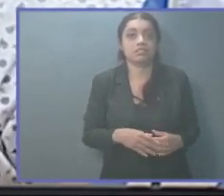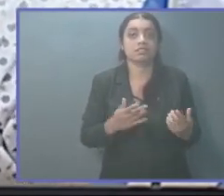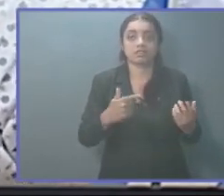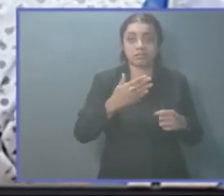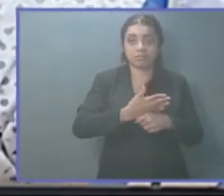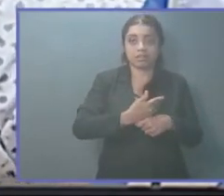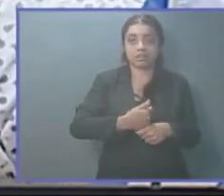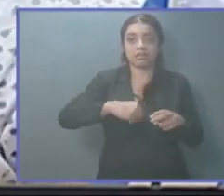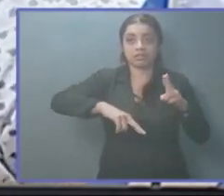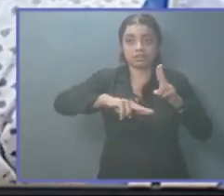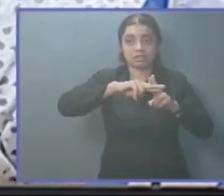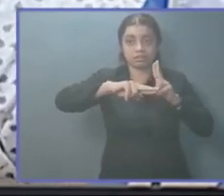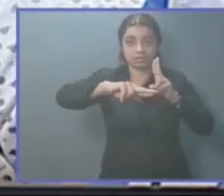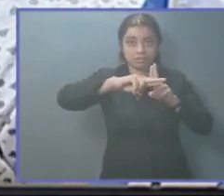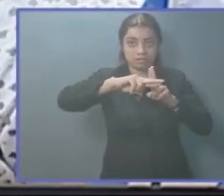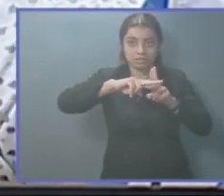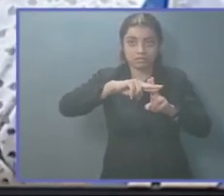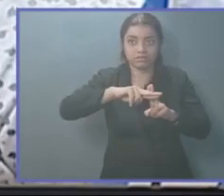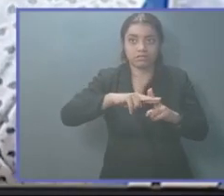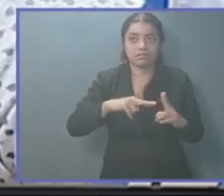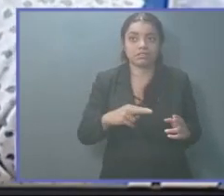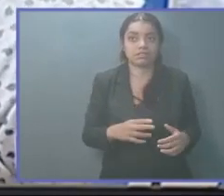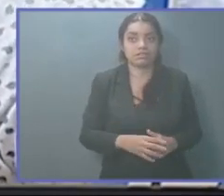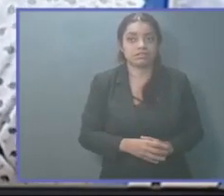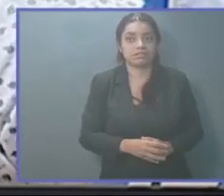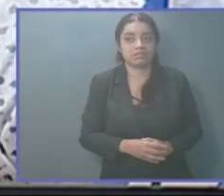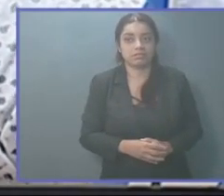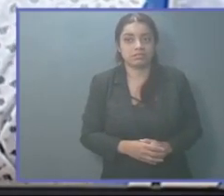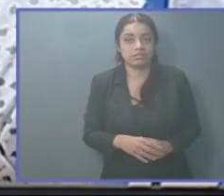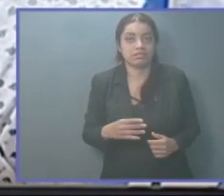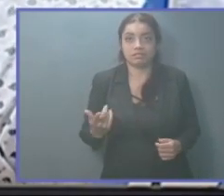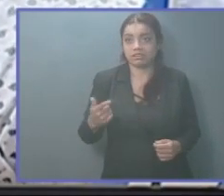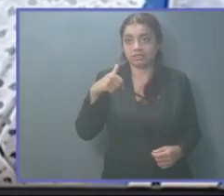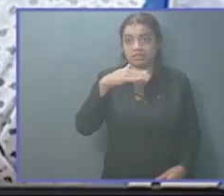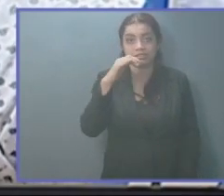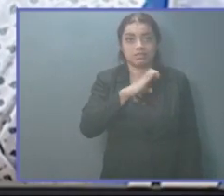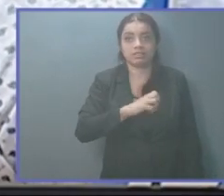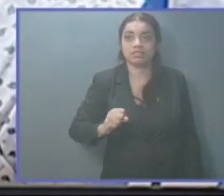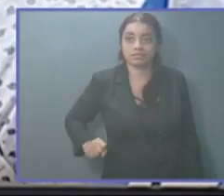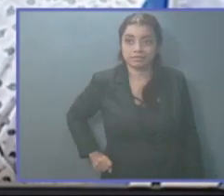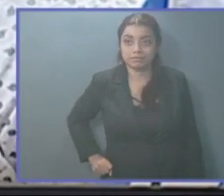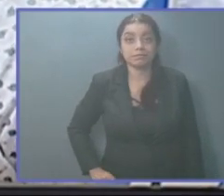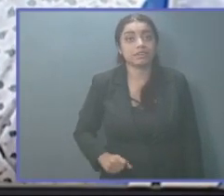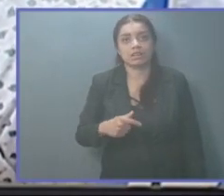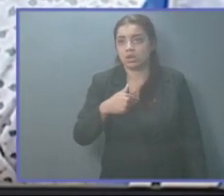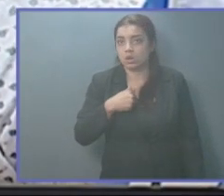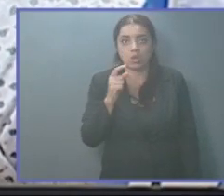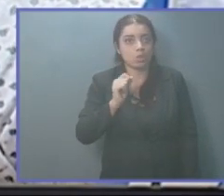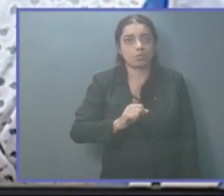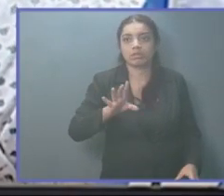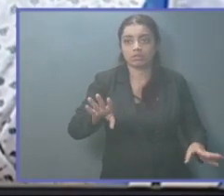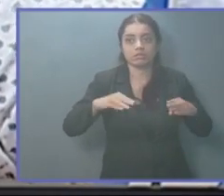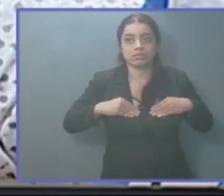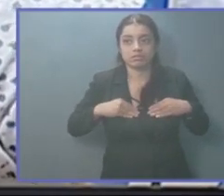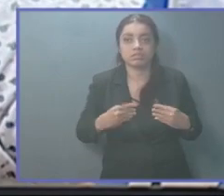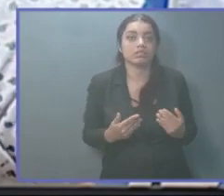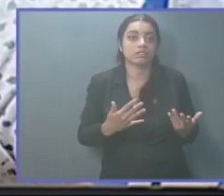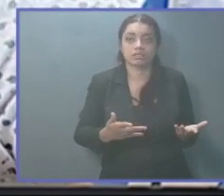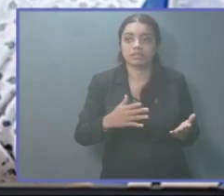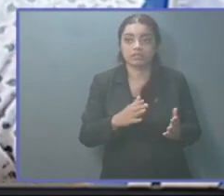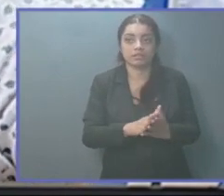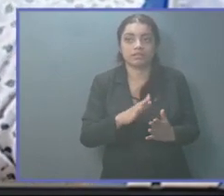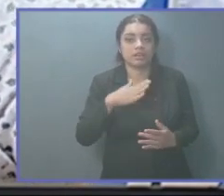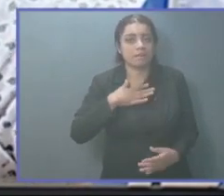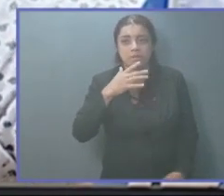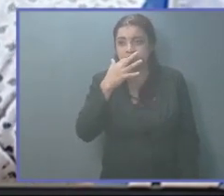Arena se esté prestando para destruir la Fuerza Armada del Salvador. Eso yo no lo coincido. Realmente a me